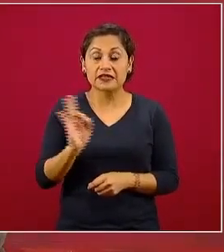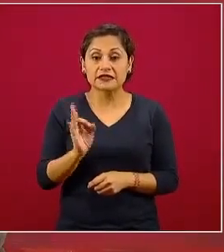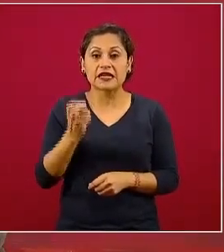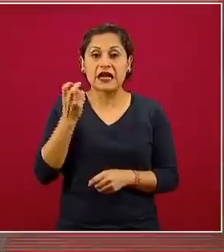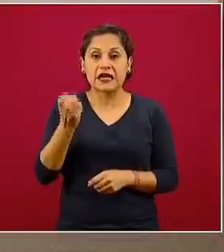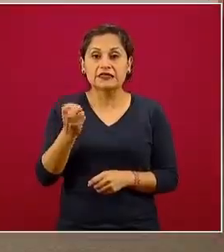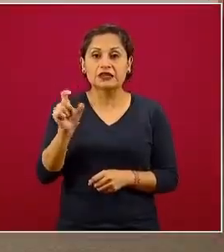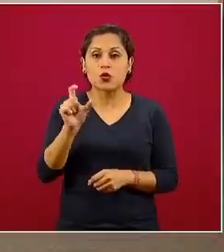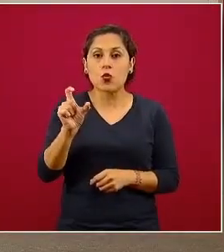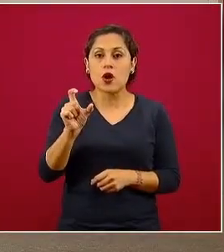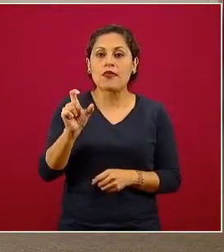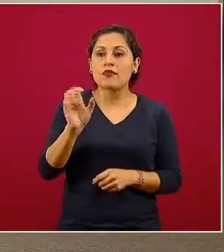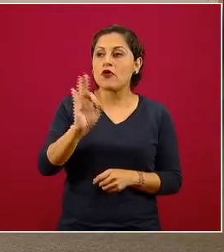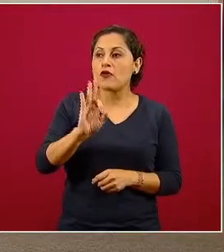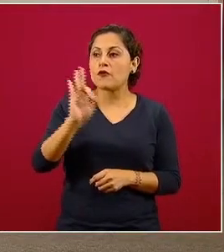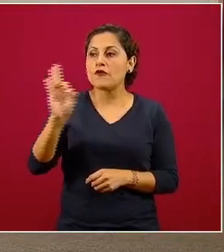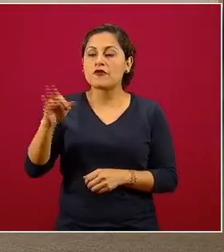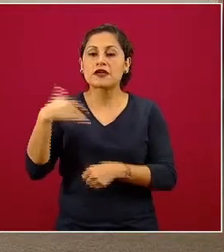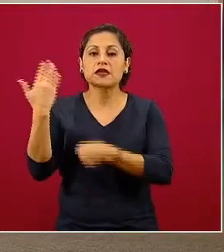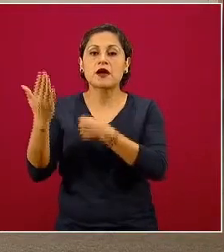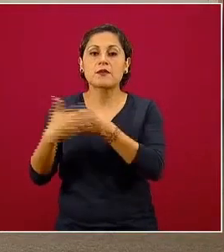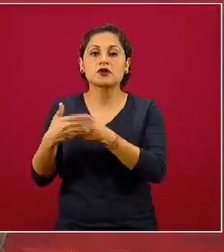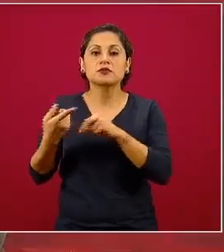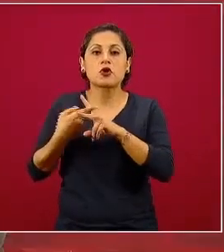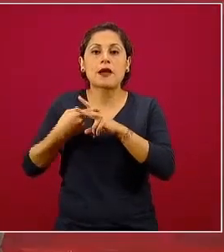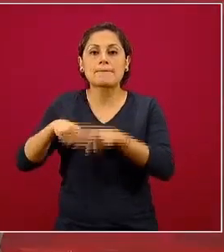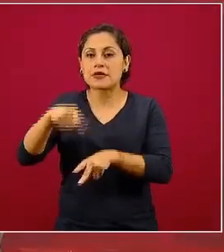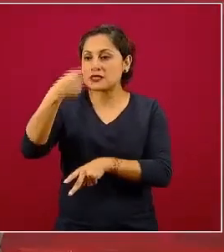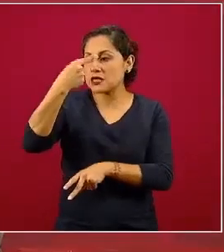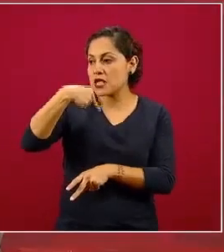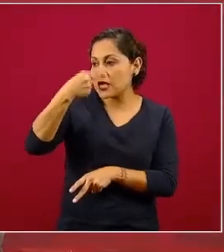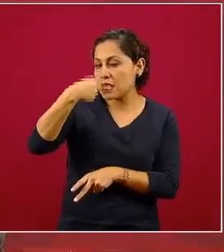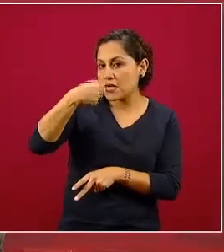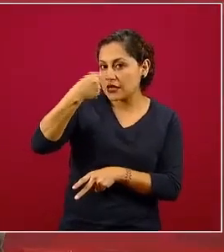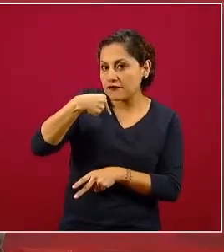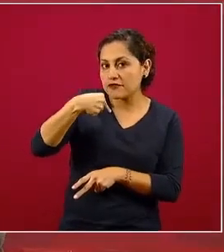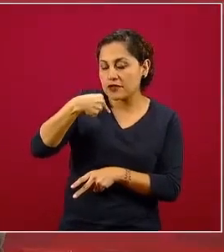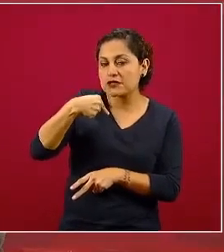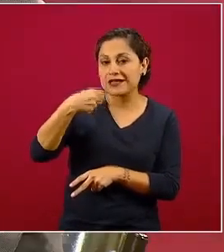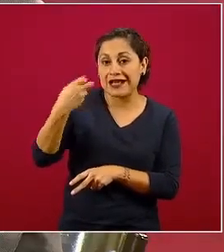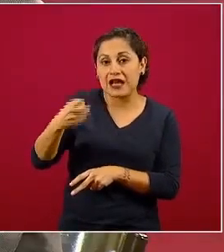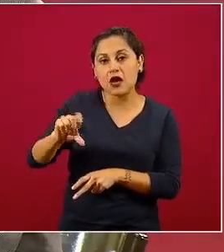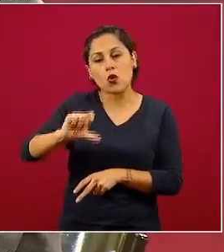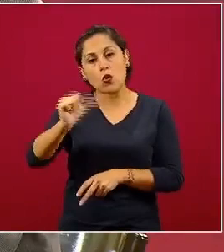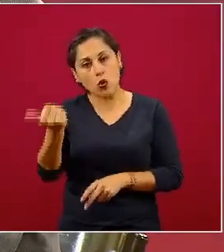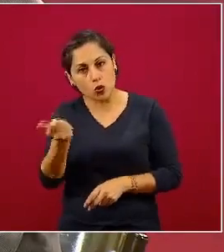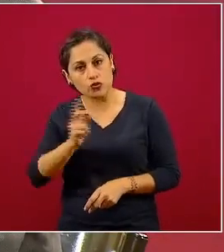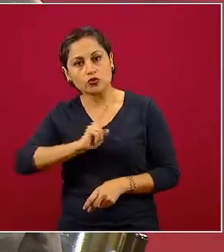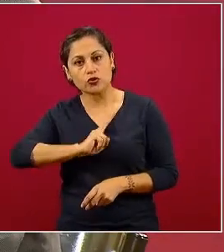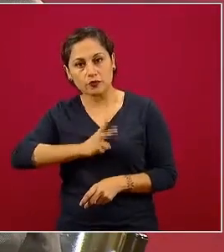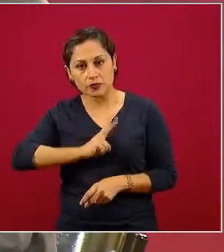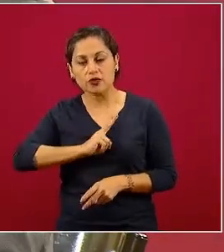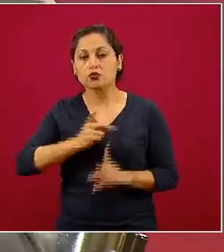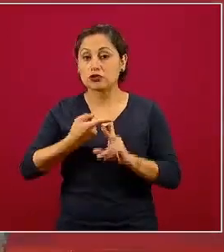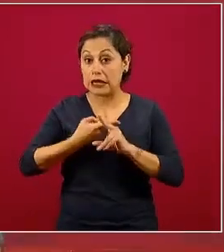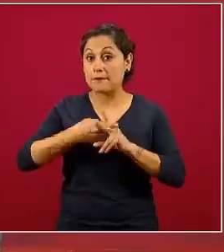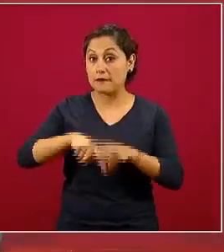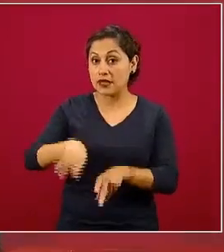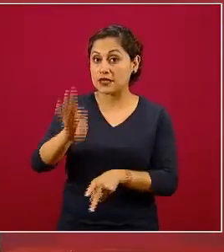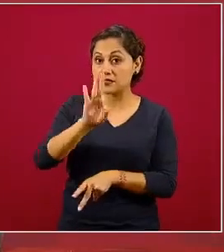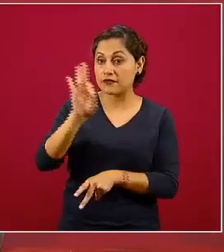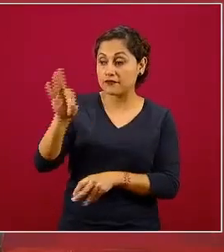de influenza. La influenza es una enfermedad respiratoria causada por otro tipo de virus, pero que